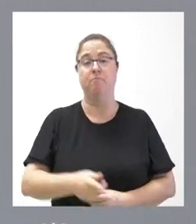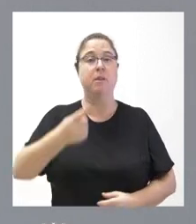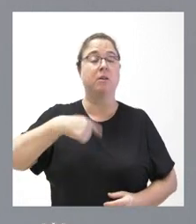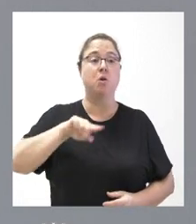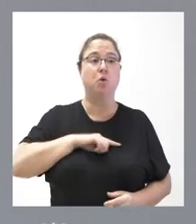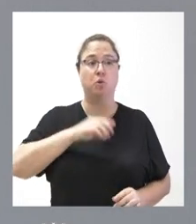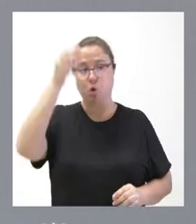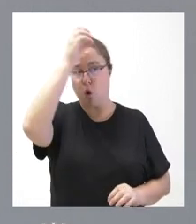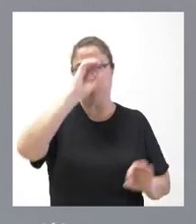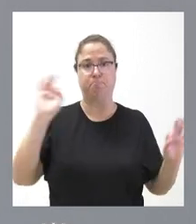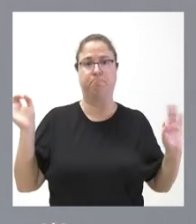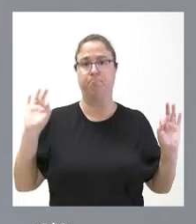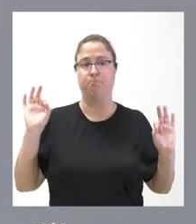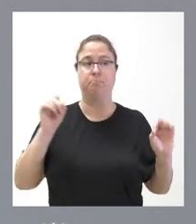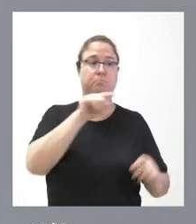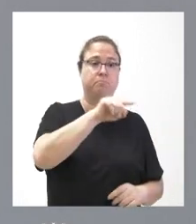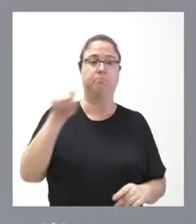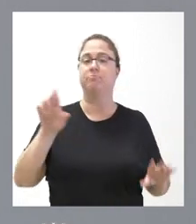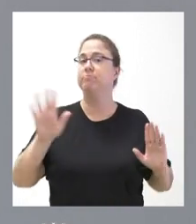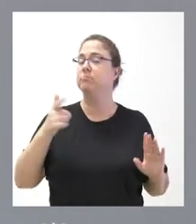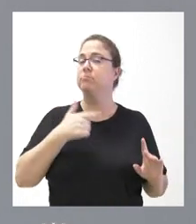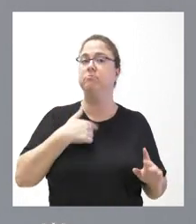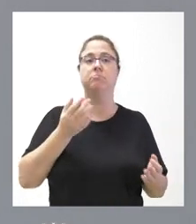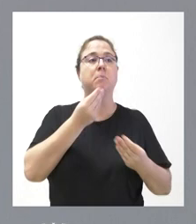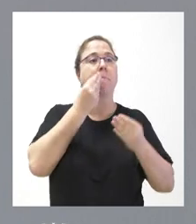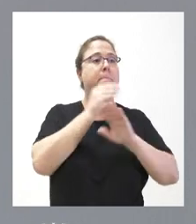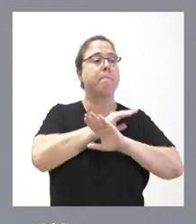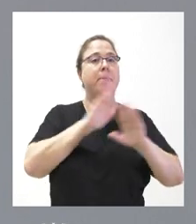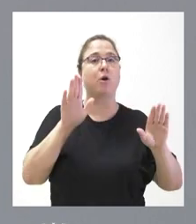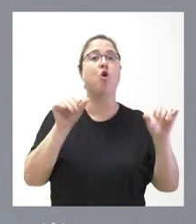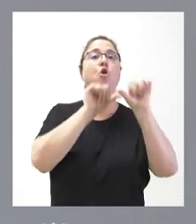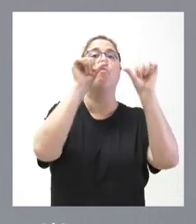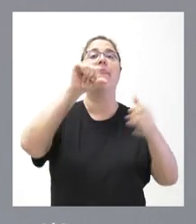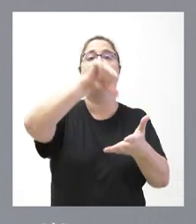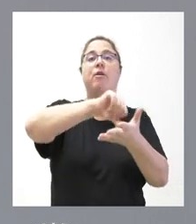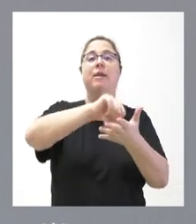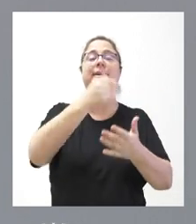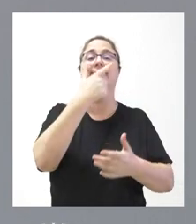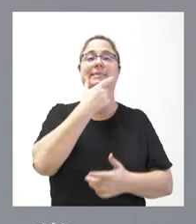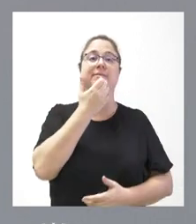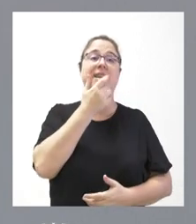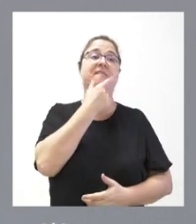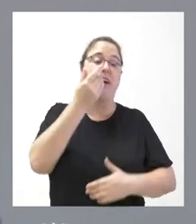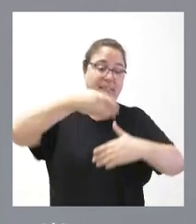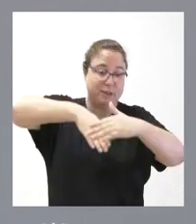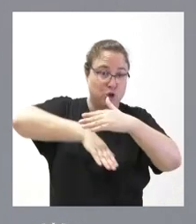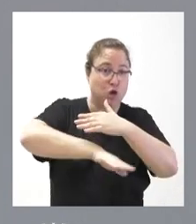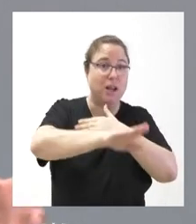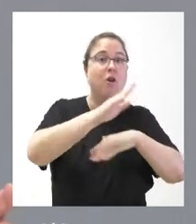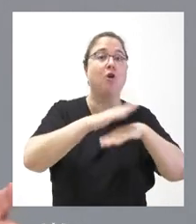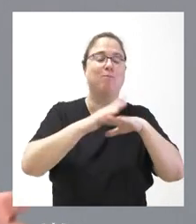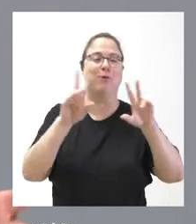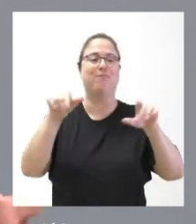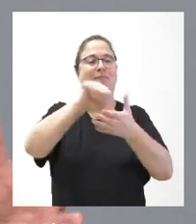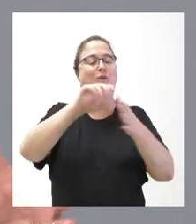valoramos cuál es una u otra, siempre dijimos que nos parecía que era mejor el modelo de ciudad el que facilitaba el soterramiento porque unía más la